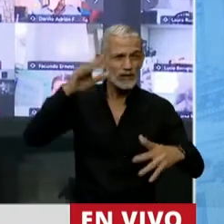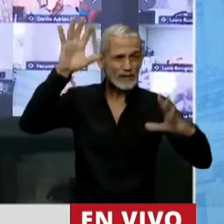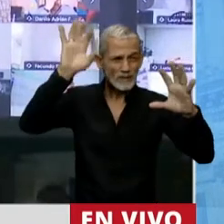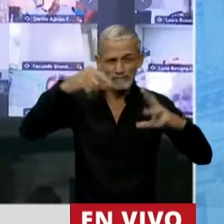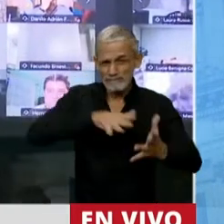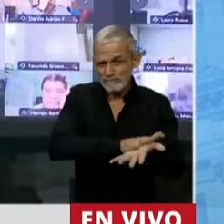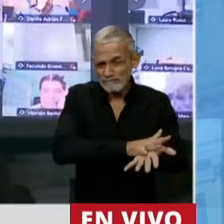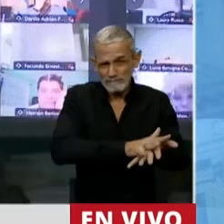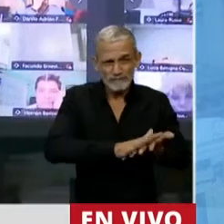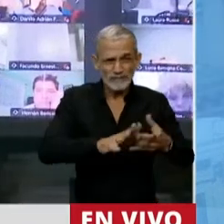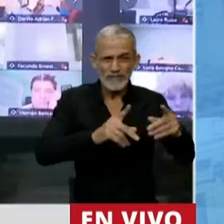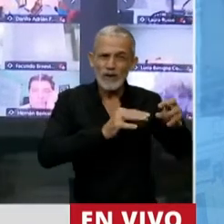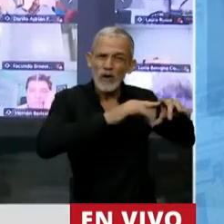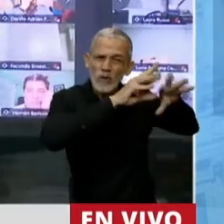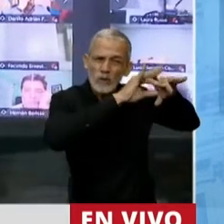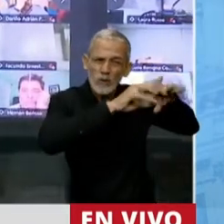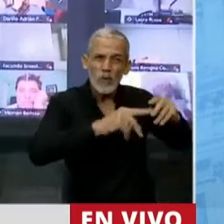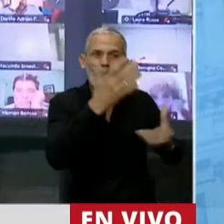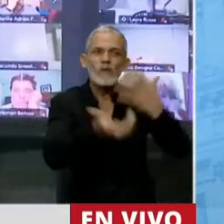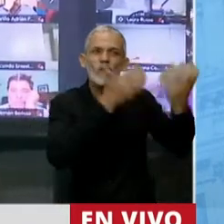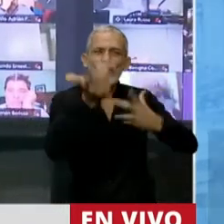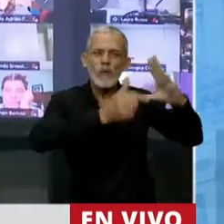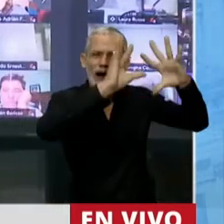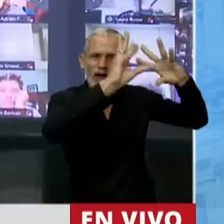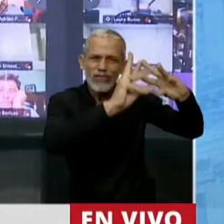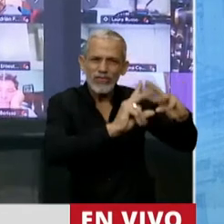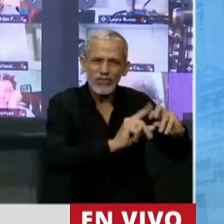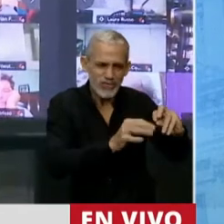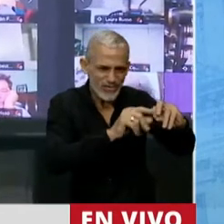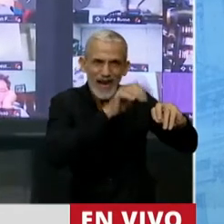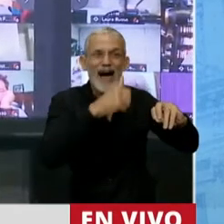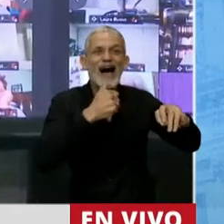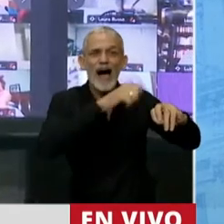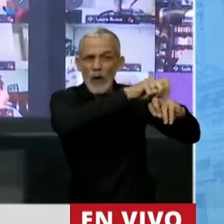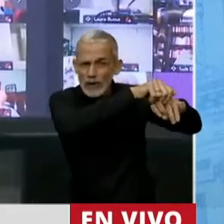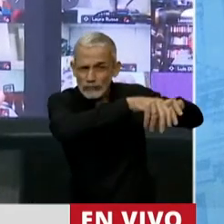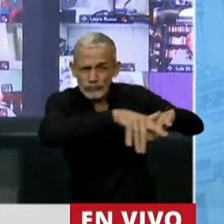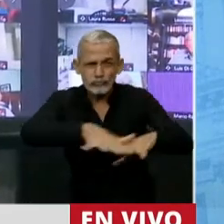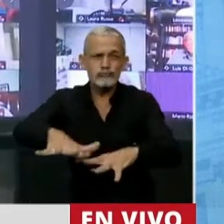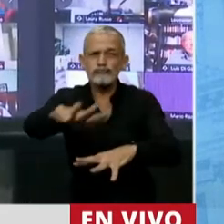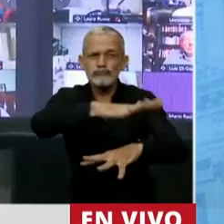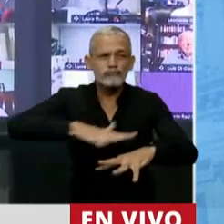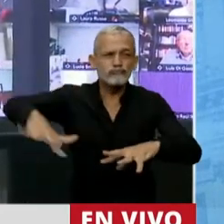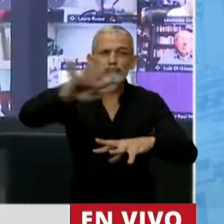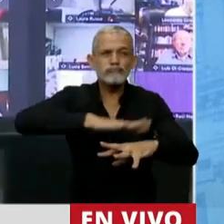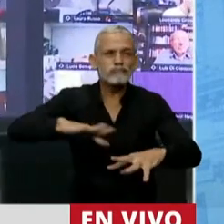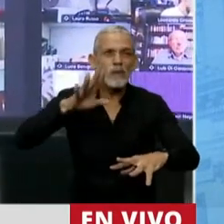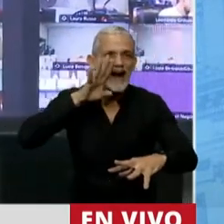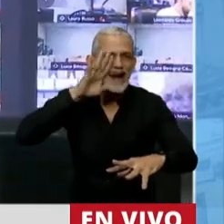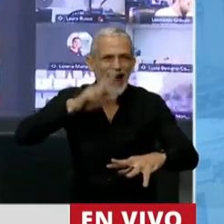arrastraron el hollín de toda la superficie y eso llevó a provocar algunas lagunas